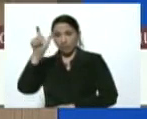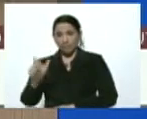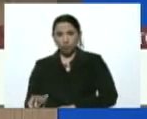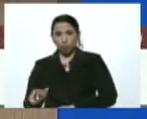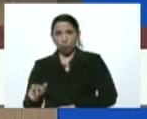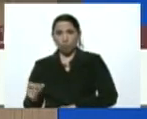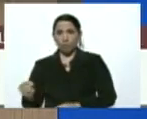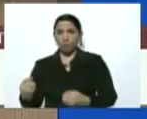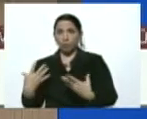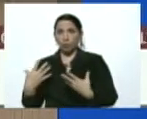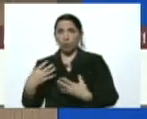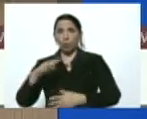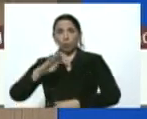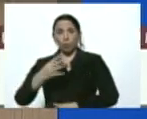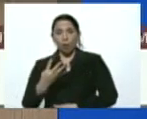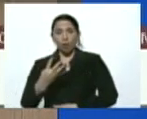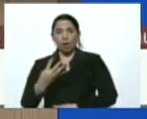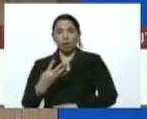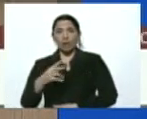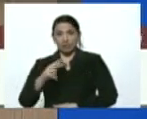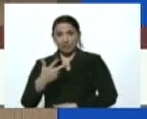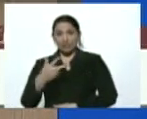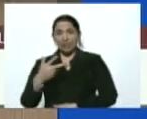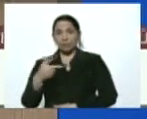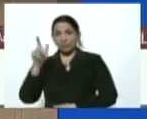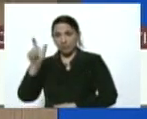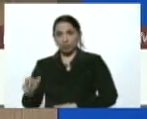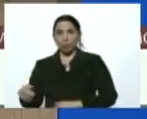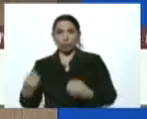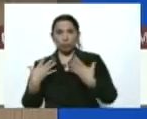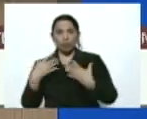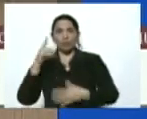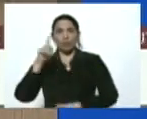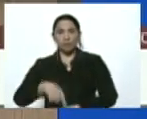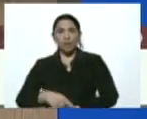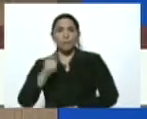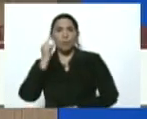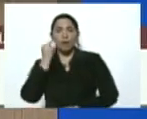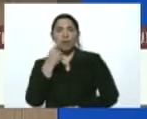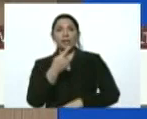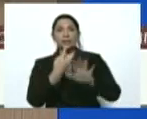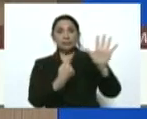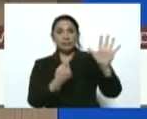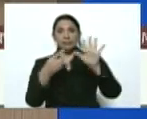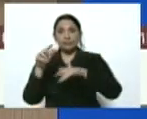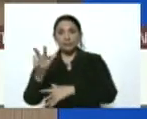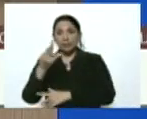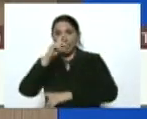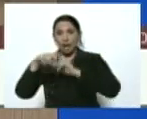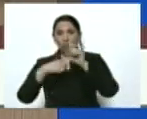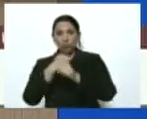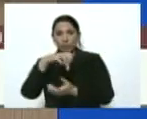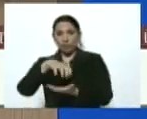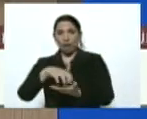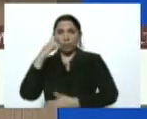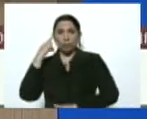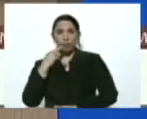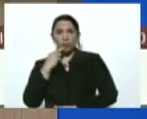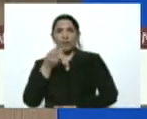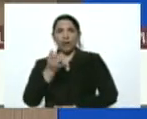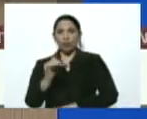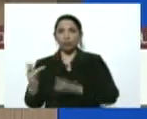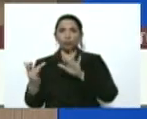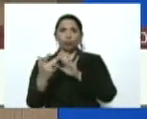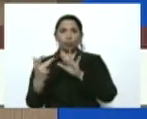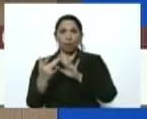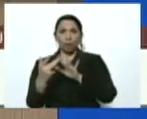cuarto y quinto, el tercer caso, perdón, también es una mujer de 63 años del estado Bolívar que tuvo contacto